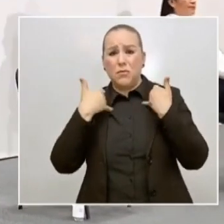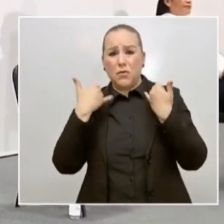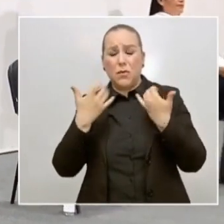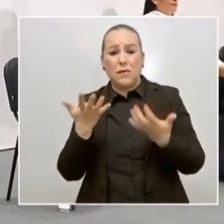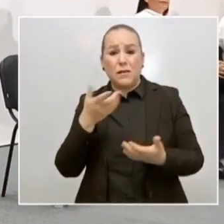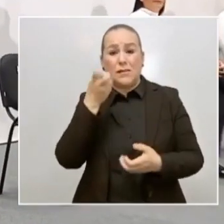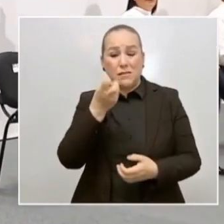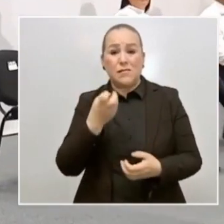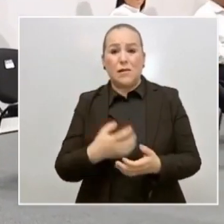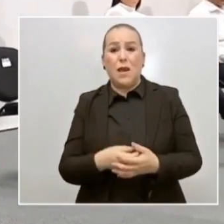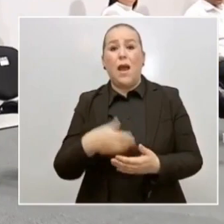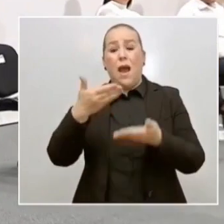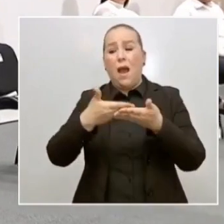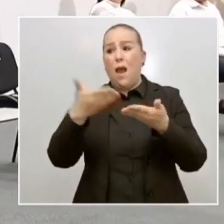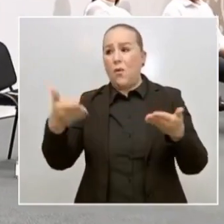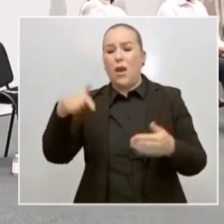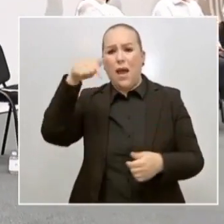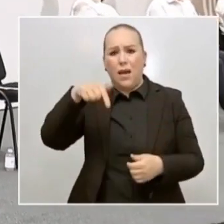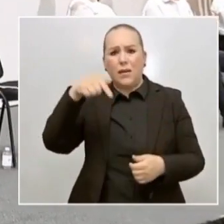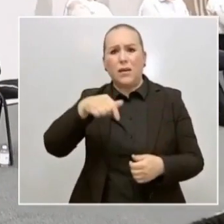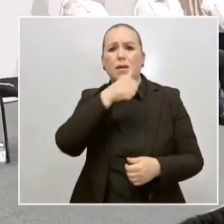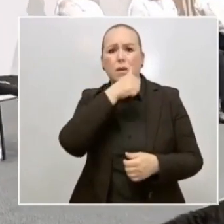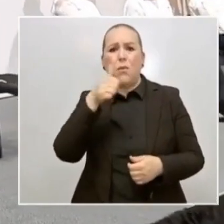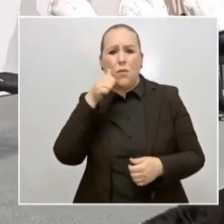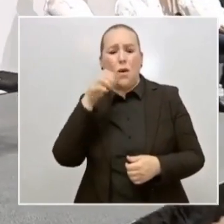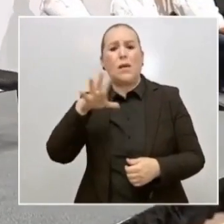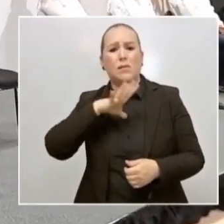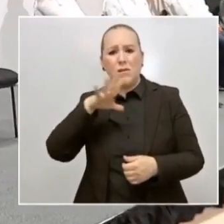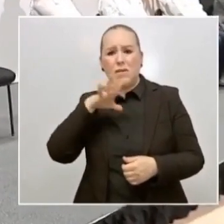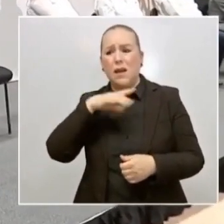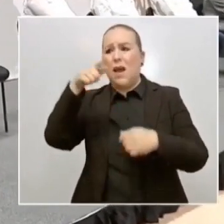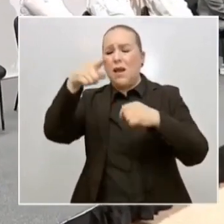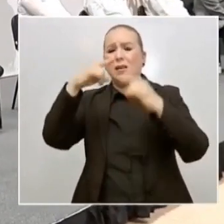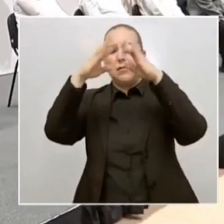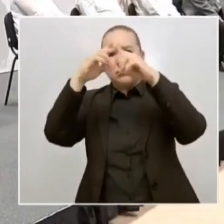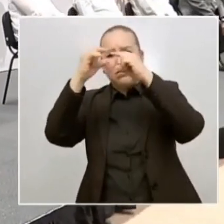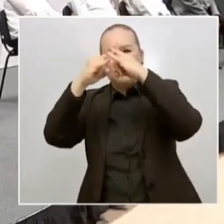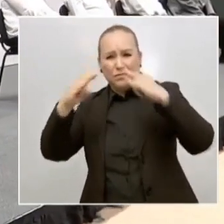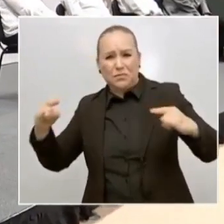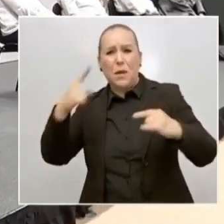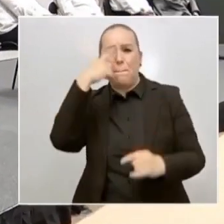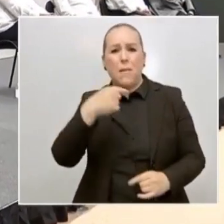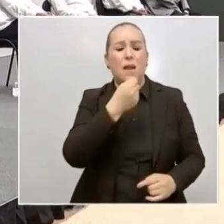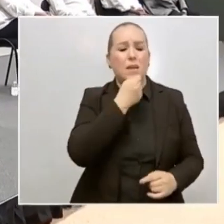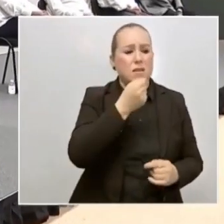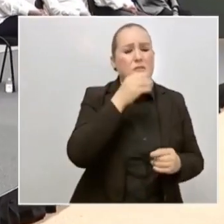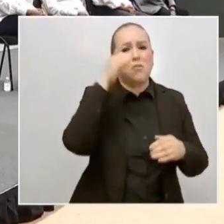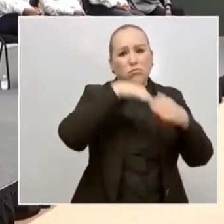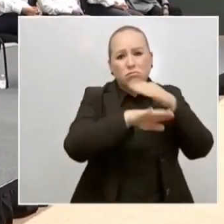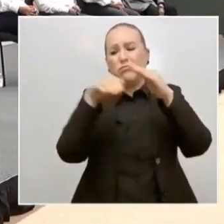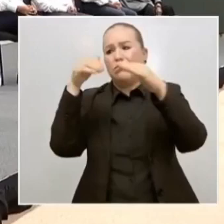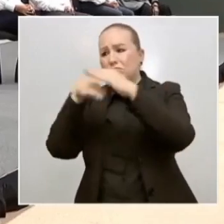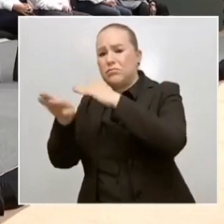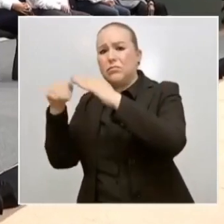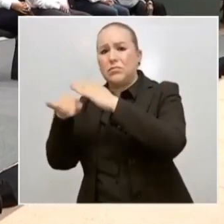Actualmente, en los albergues en Juárez del DIF Estatal, tenemos 92 niñas y niños y adolescentes no acompañados.